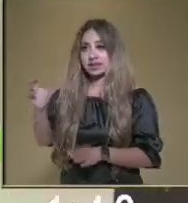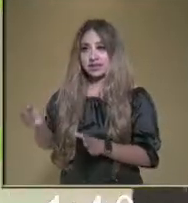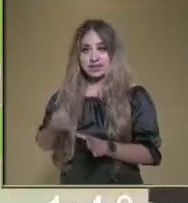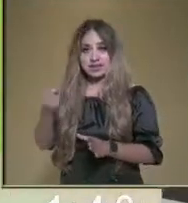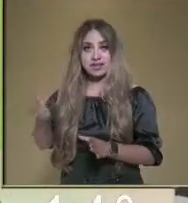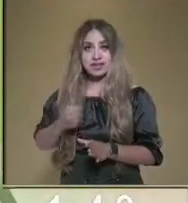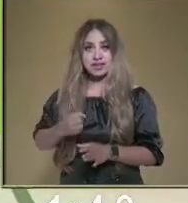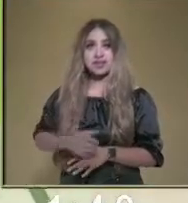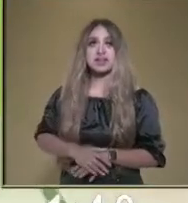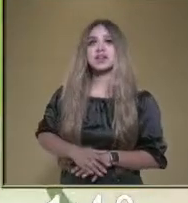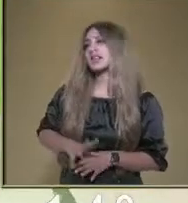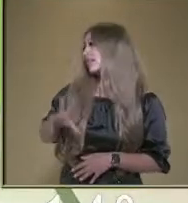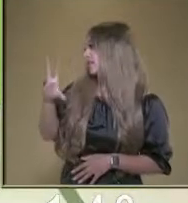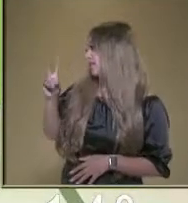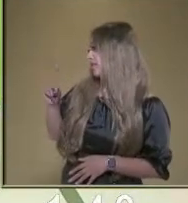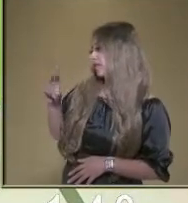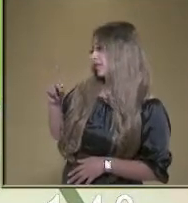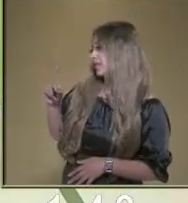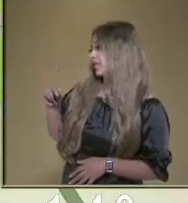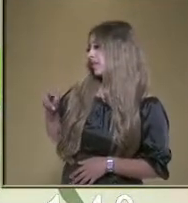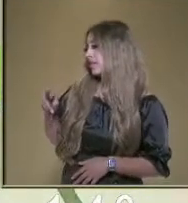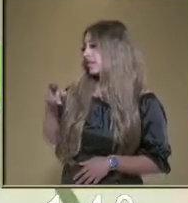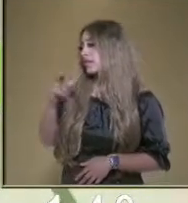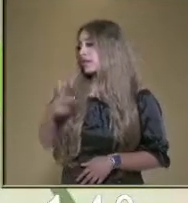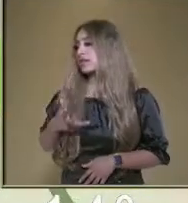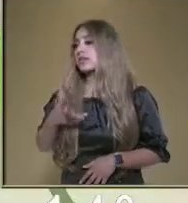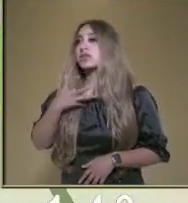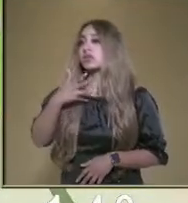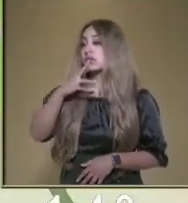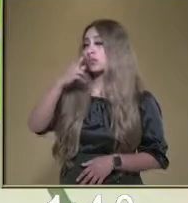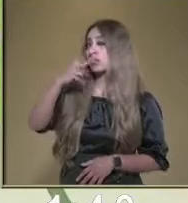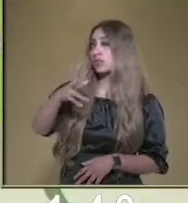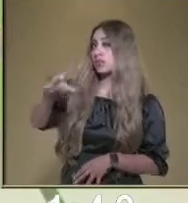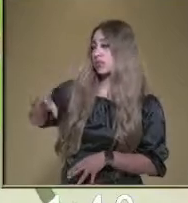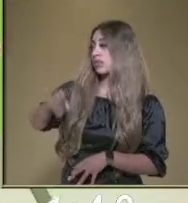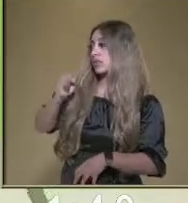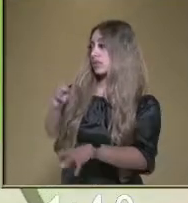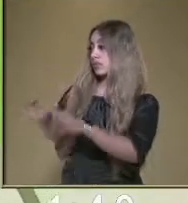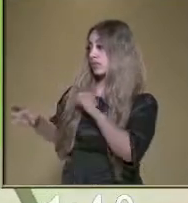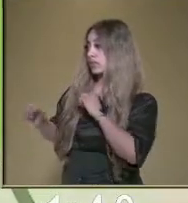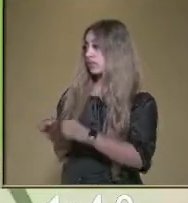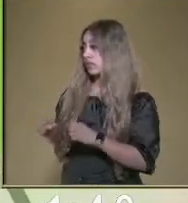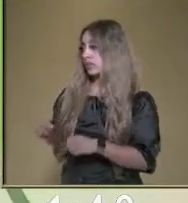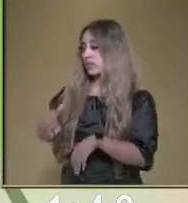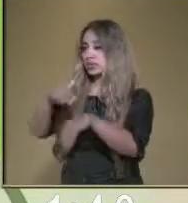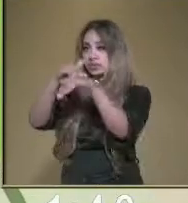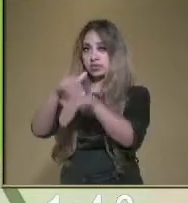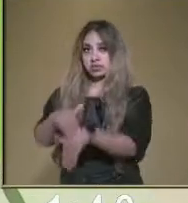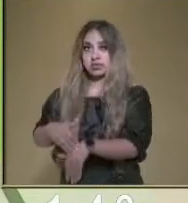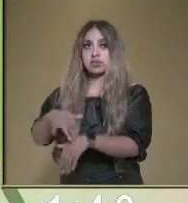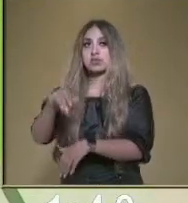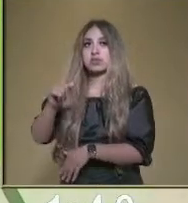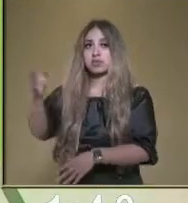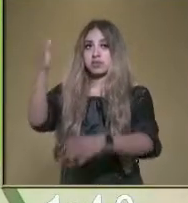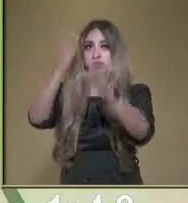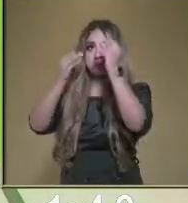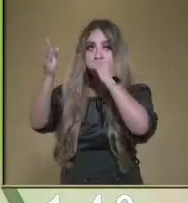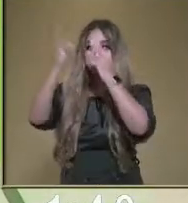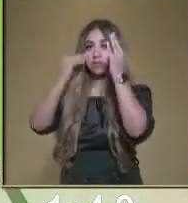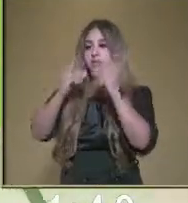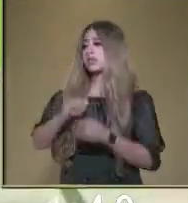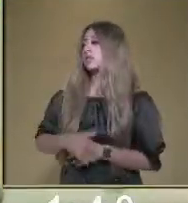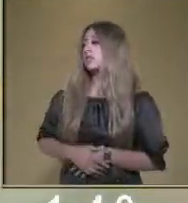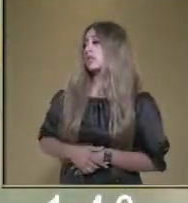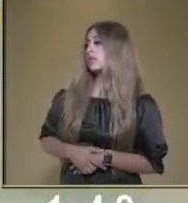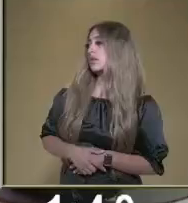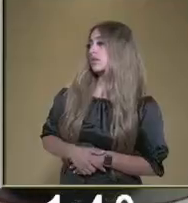recogerla, barrer no. Mira, la voy a recoger para que veas que sí te obedecí y aprendí la lección. Y